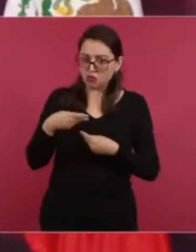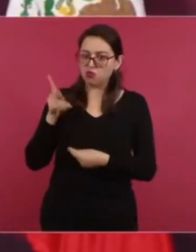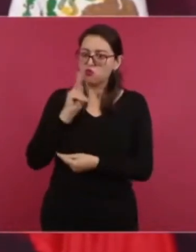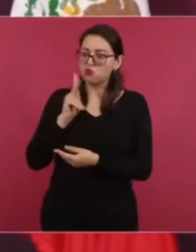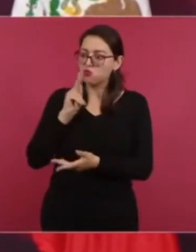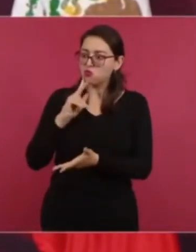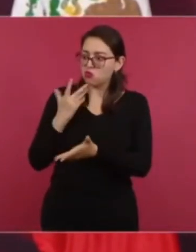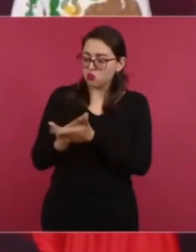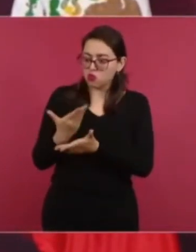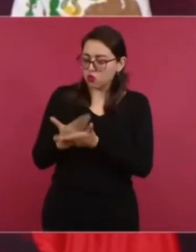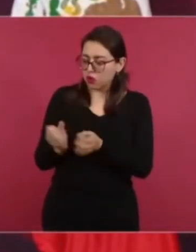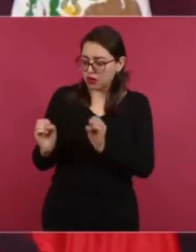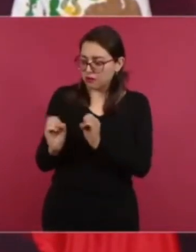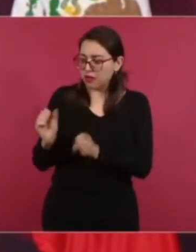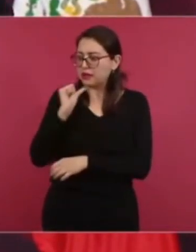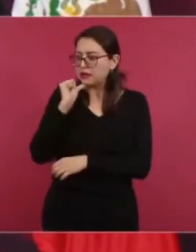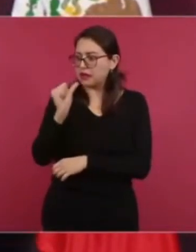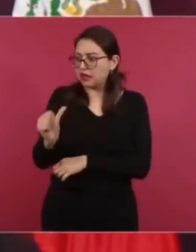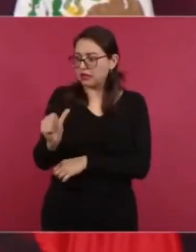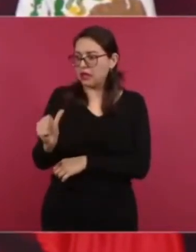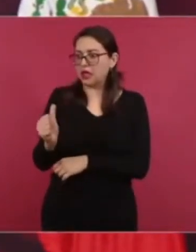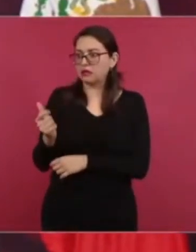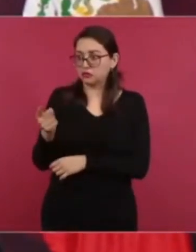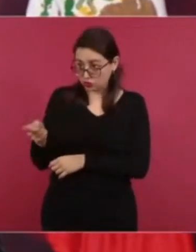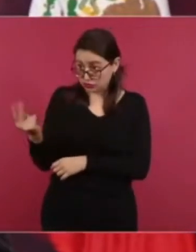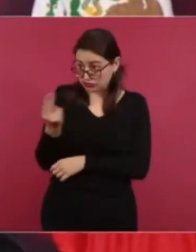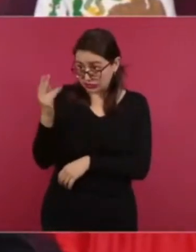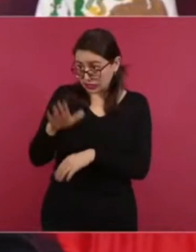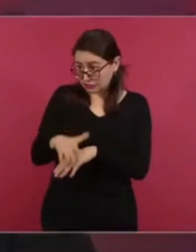una prórroga porque es muy grave